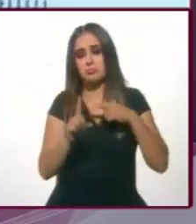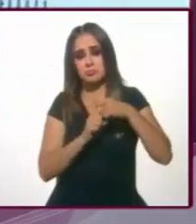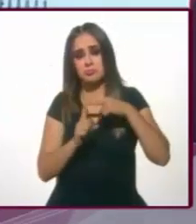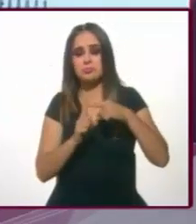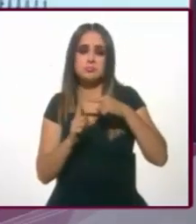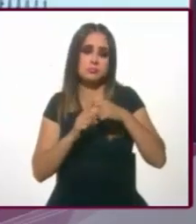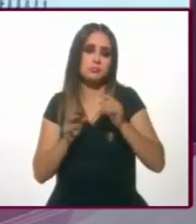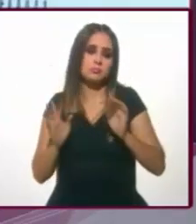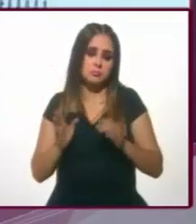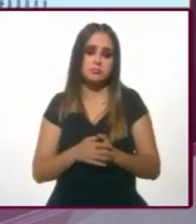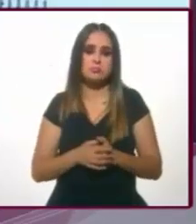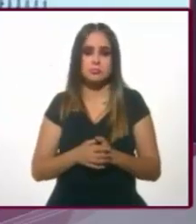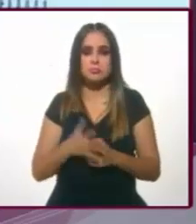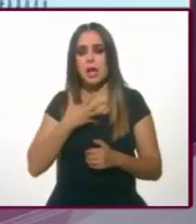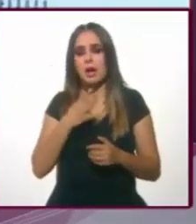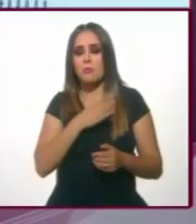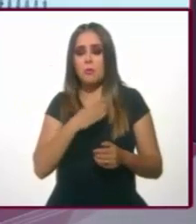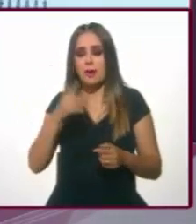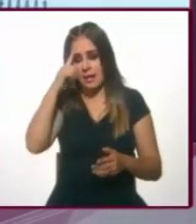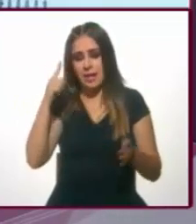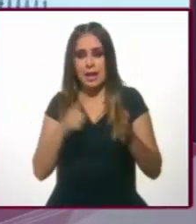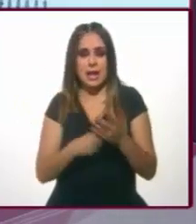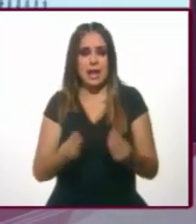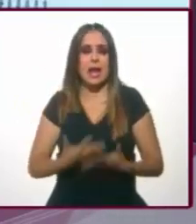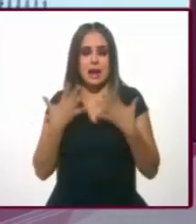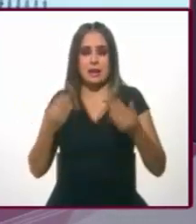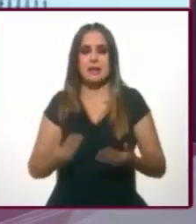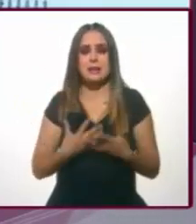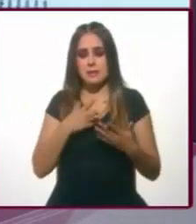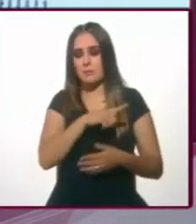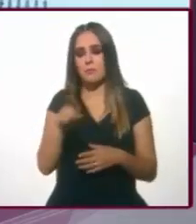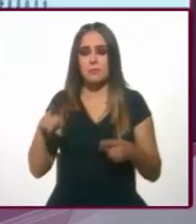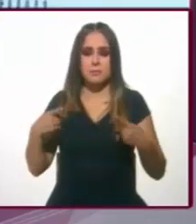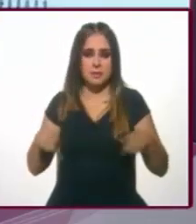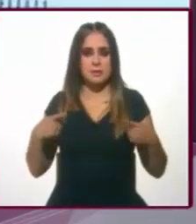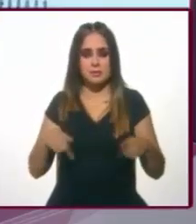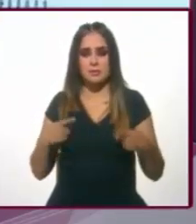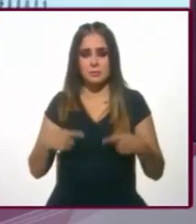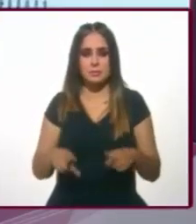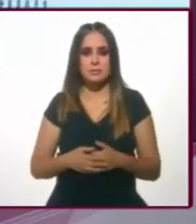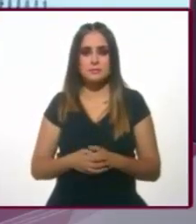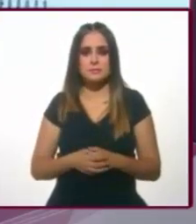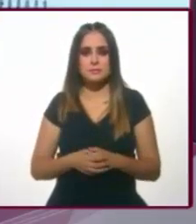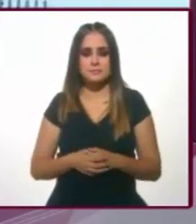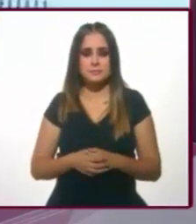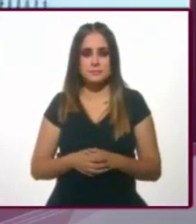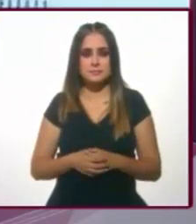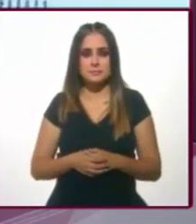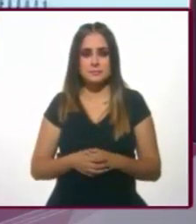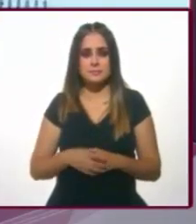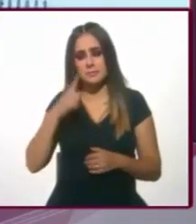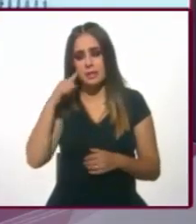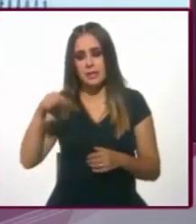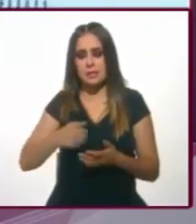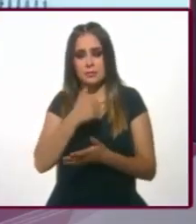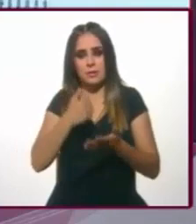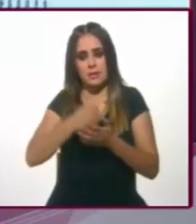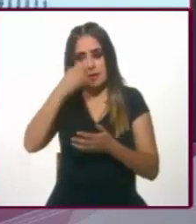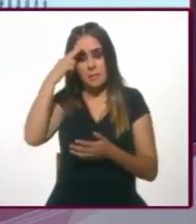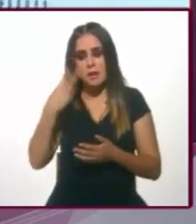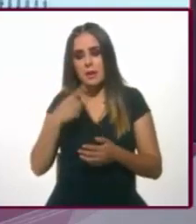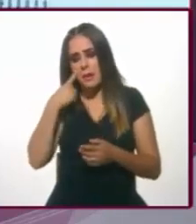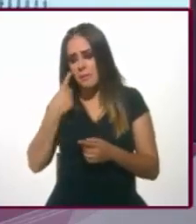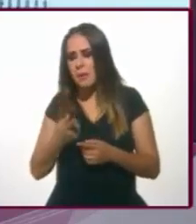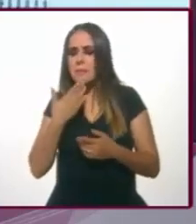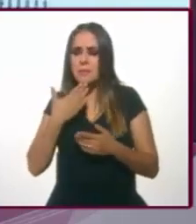Es decir, tenemos un buen estado de ánimo. No necesariamente, digamos, en la localidad lo vemos mejor, pero al